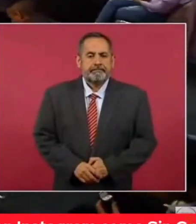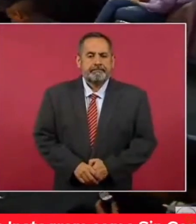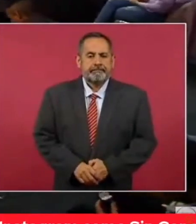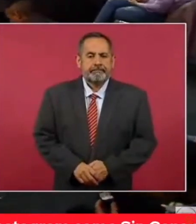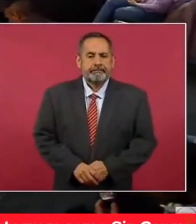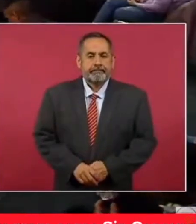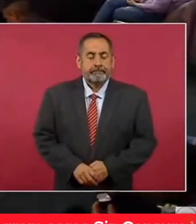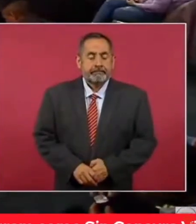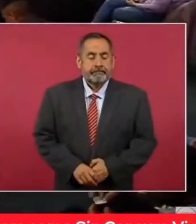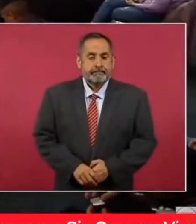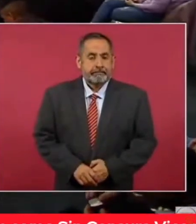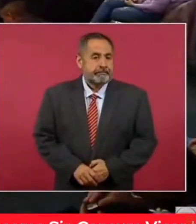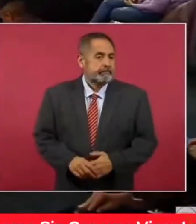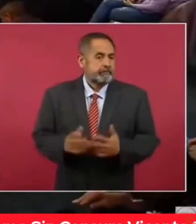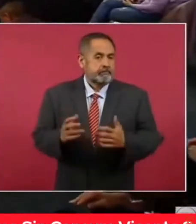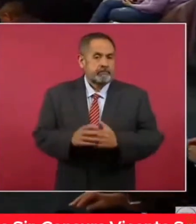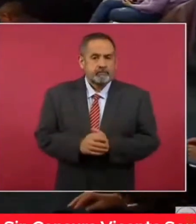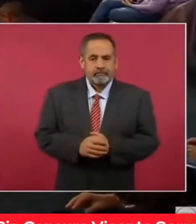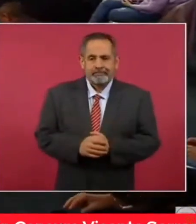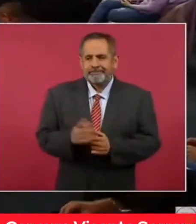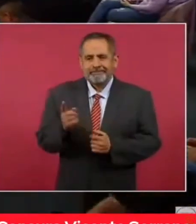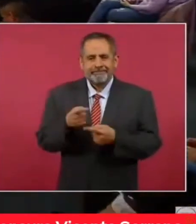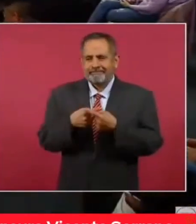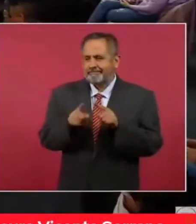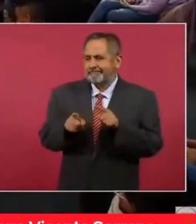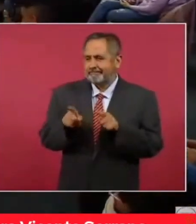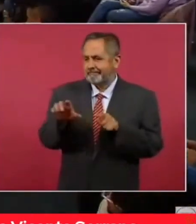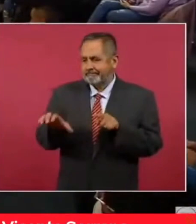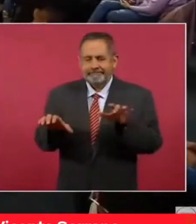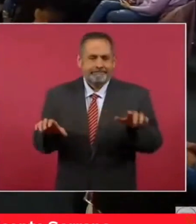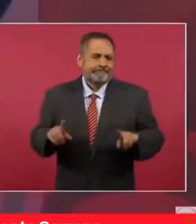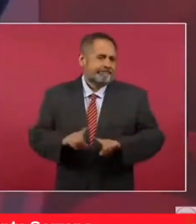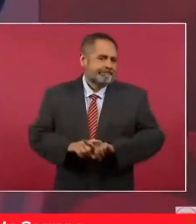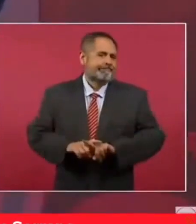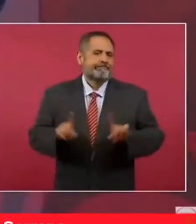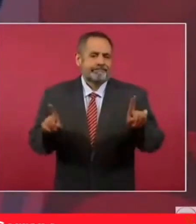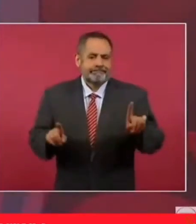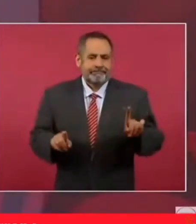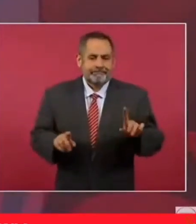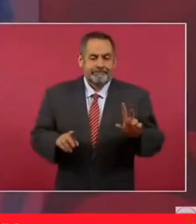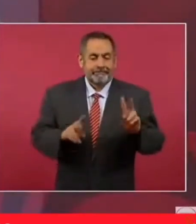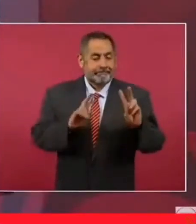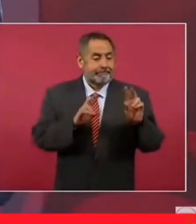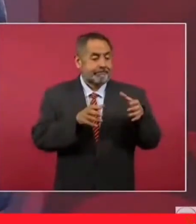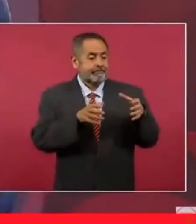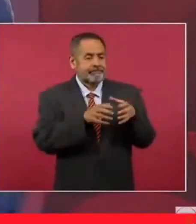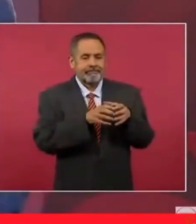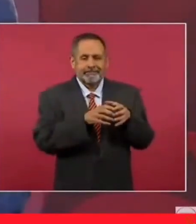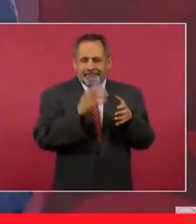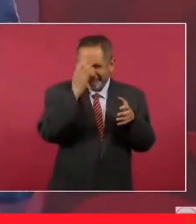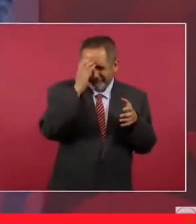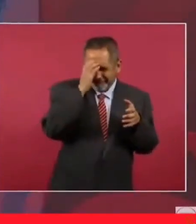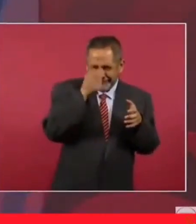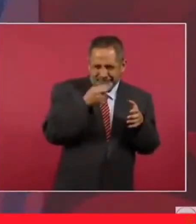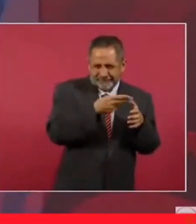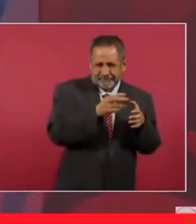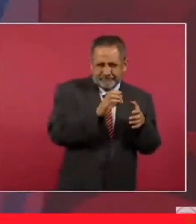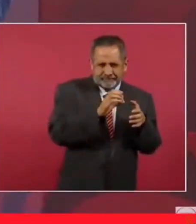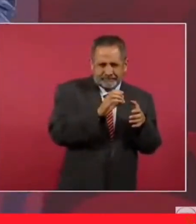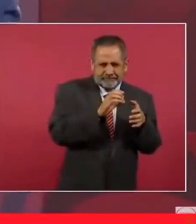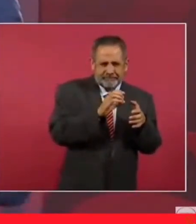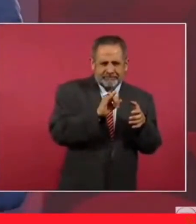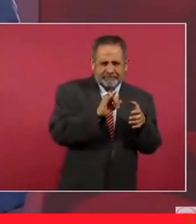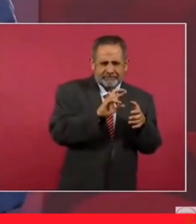Porque, pues, son dos mundos. El llamado círculo rojo, ¿no? La sociedad